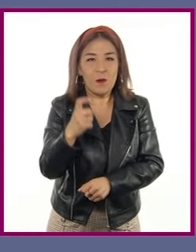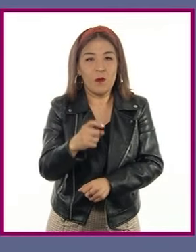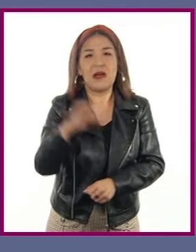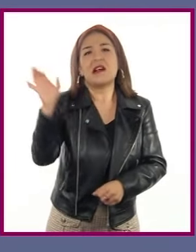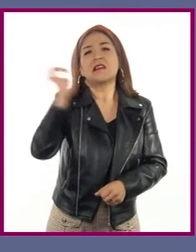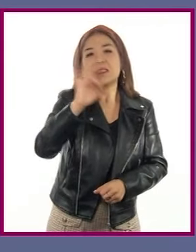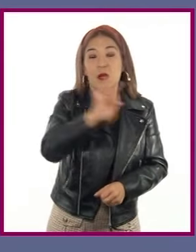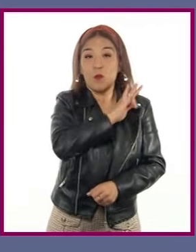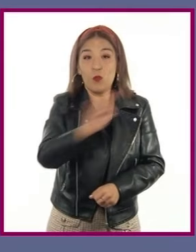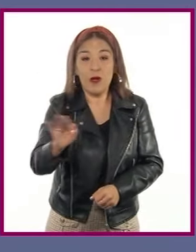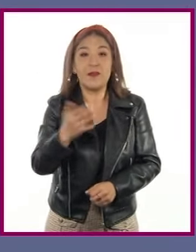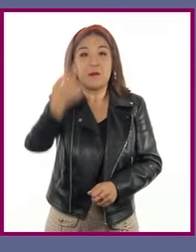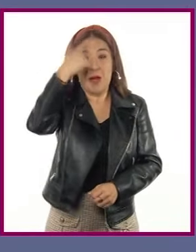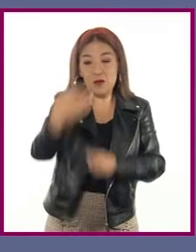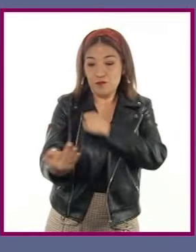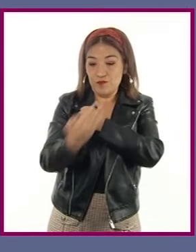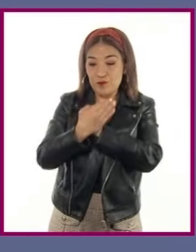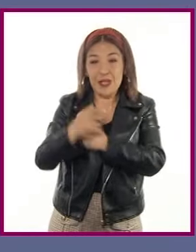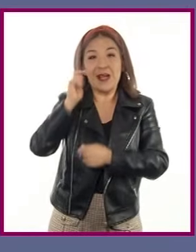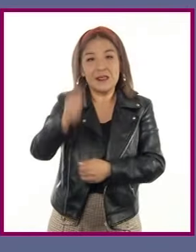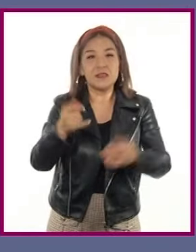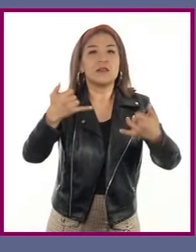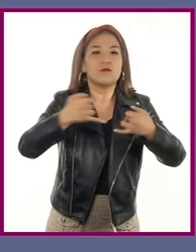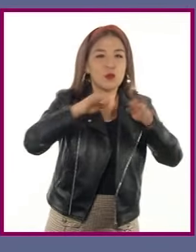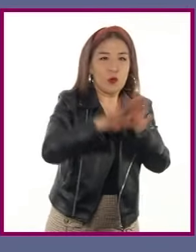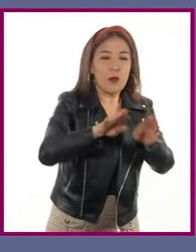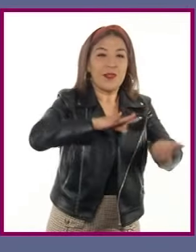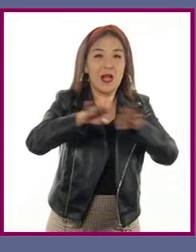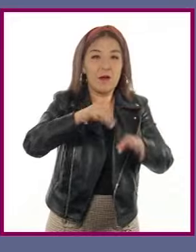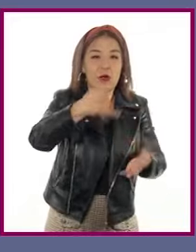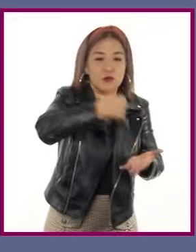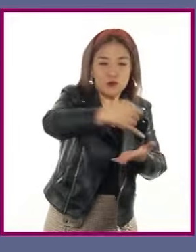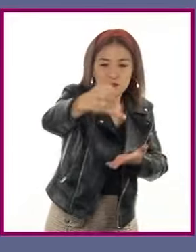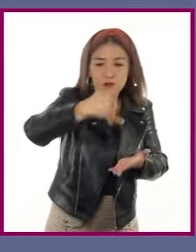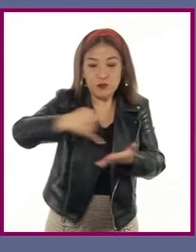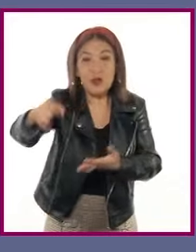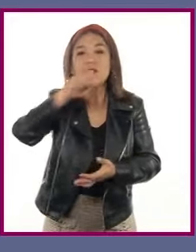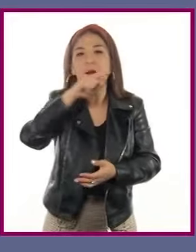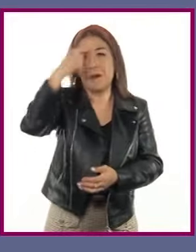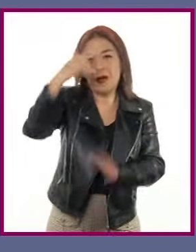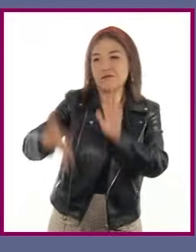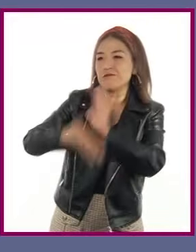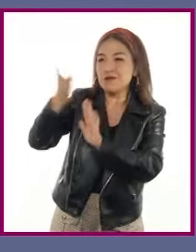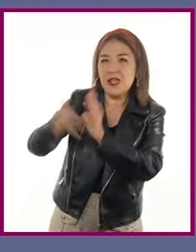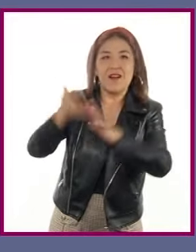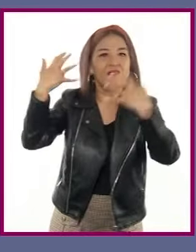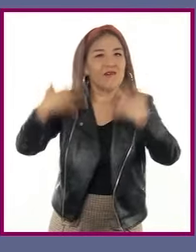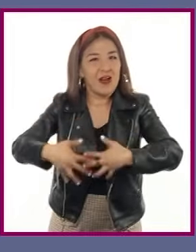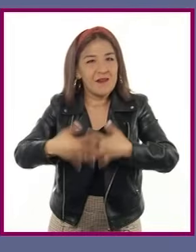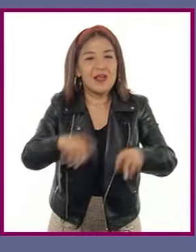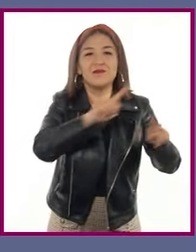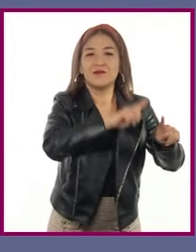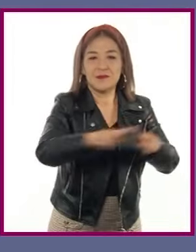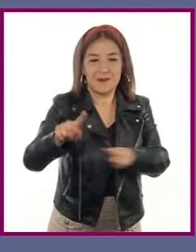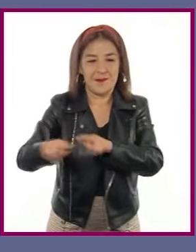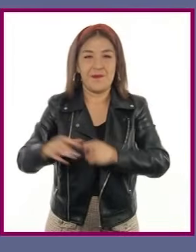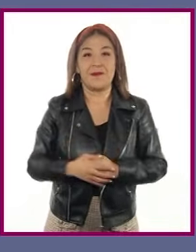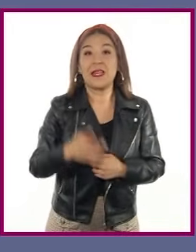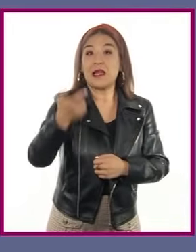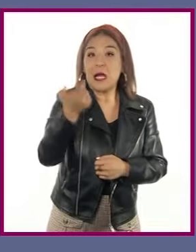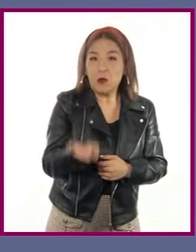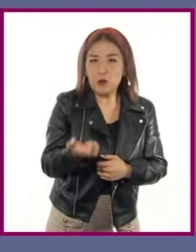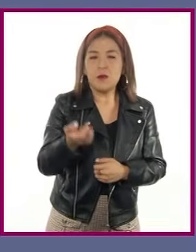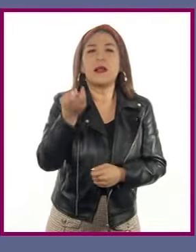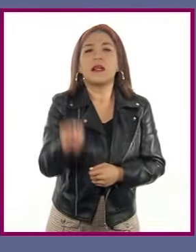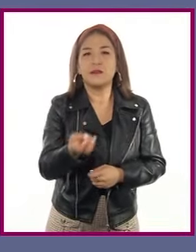resulten favorables tanto para el desarrollo de la agricultura como para la construcción de viviendas e infraestructura. Económicos Estos